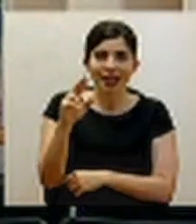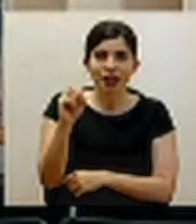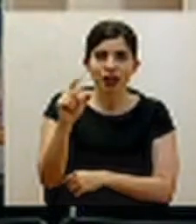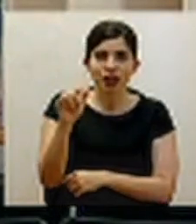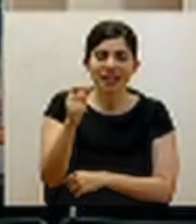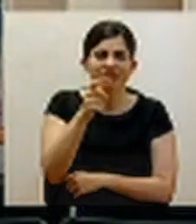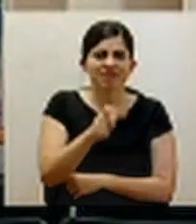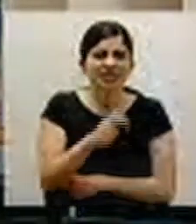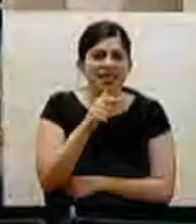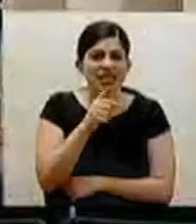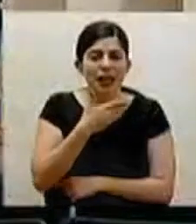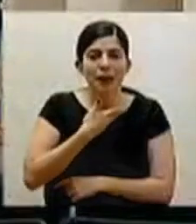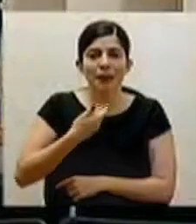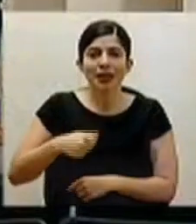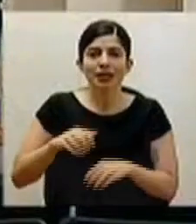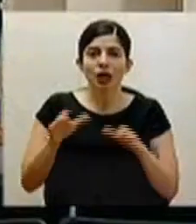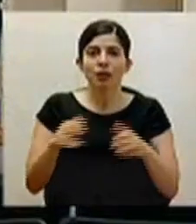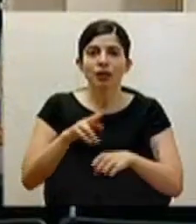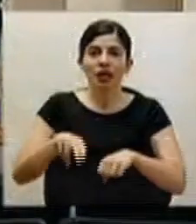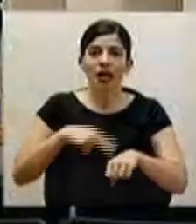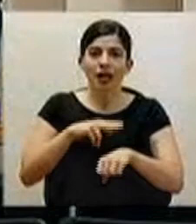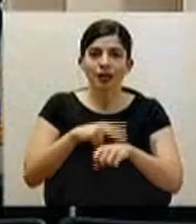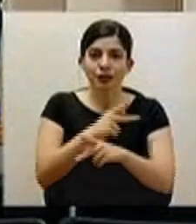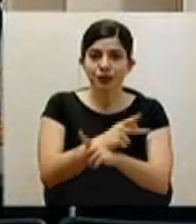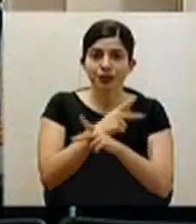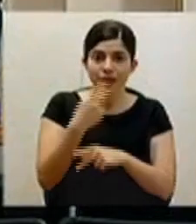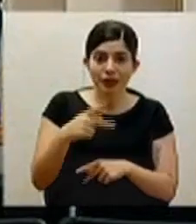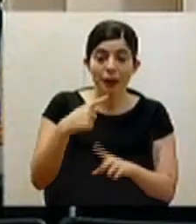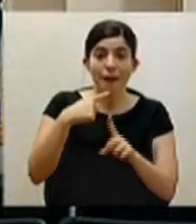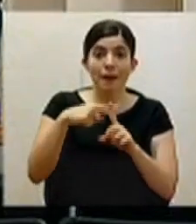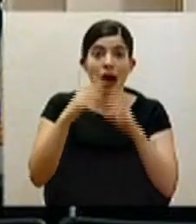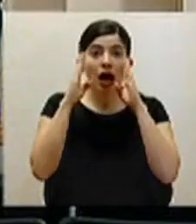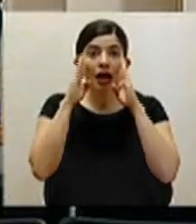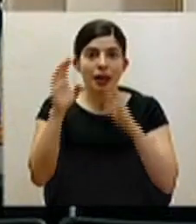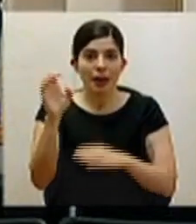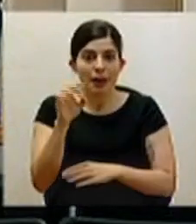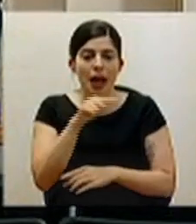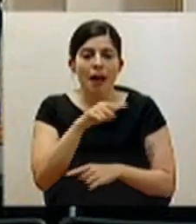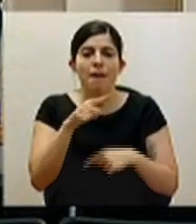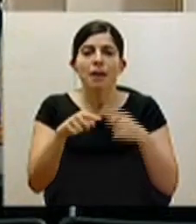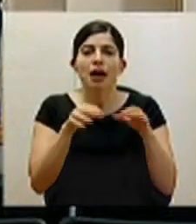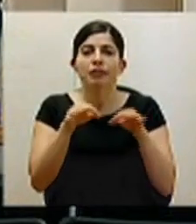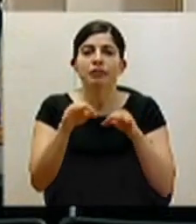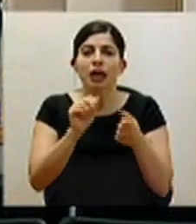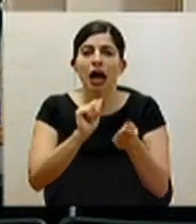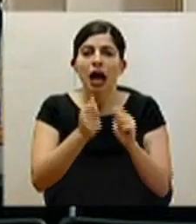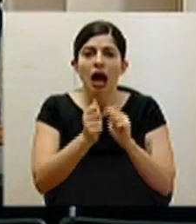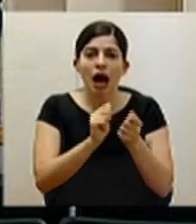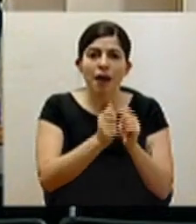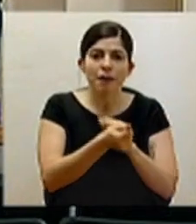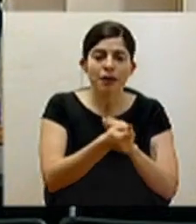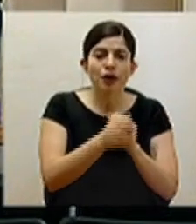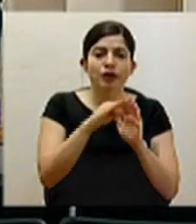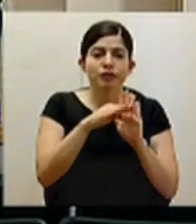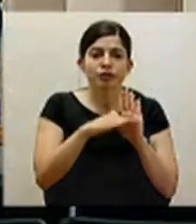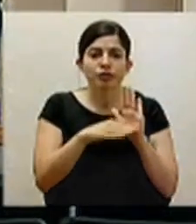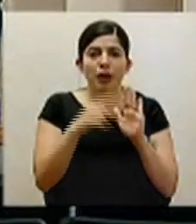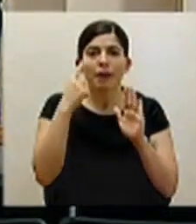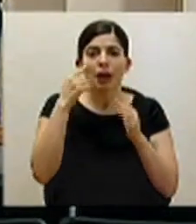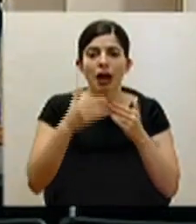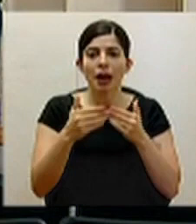de la Comisión Nacional de Prevención de Riesgos y Atención de Emergencias, quien nos comentará sobre cambios en medidas preventivas para el mes de